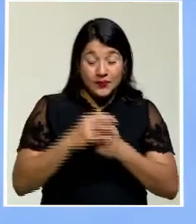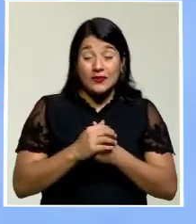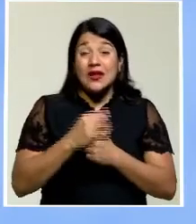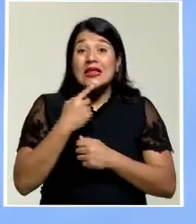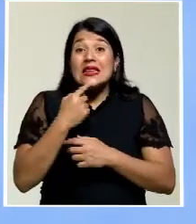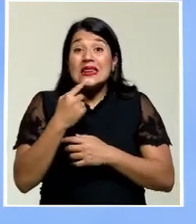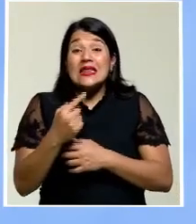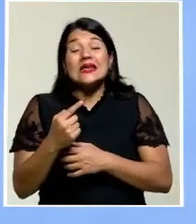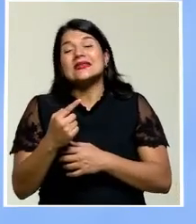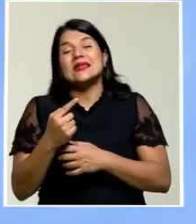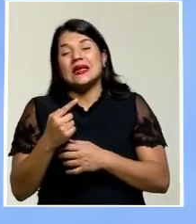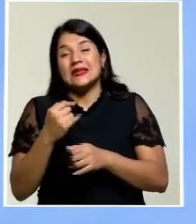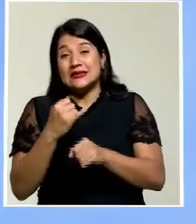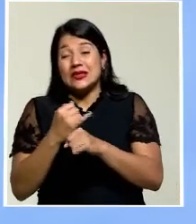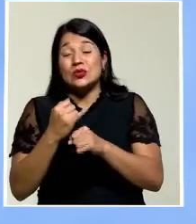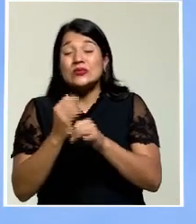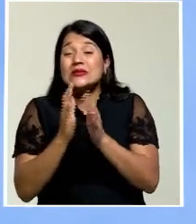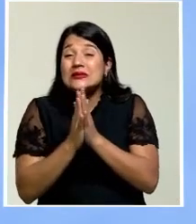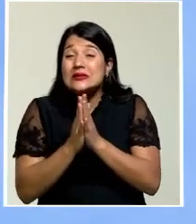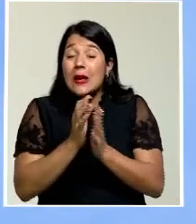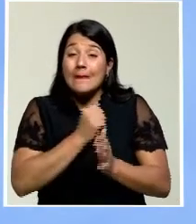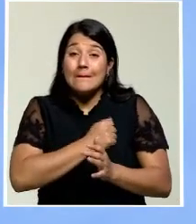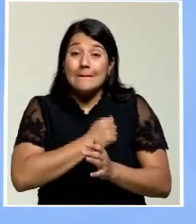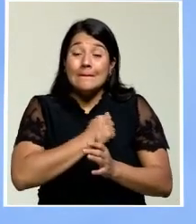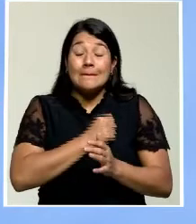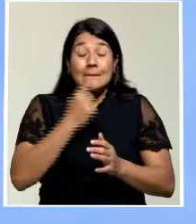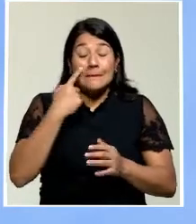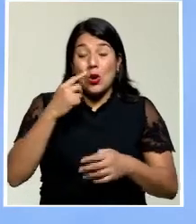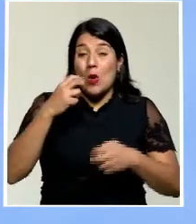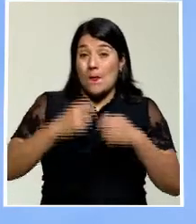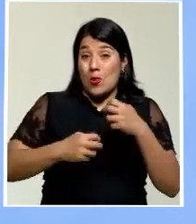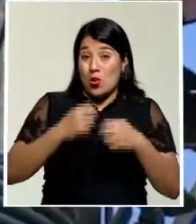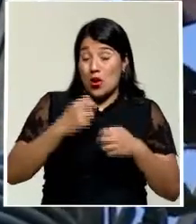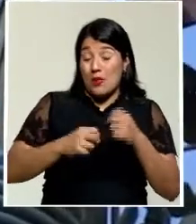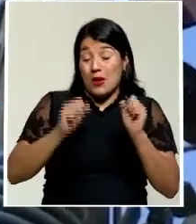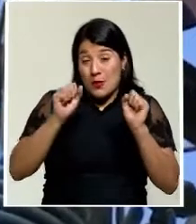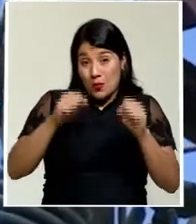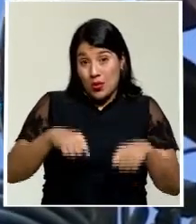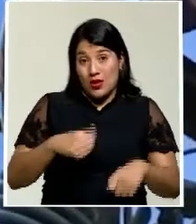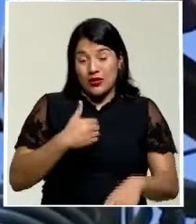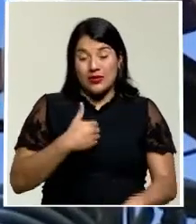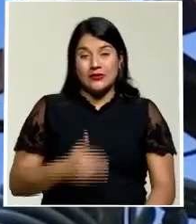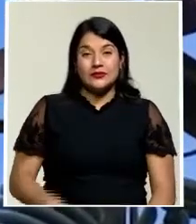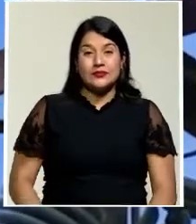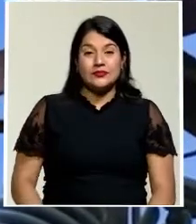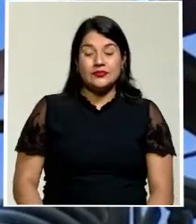clientes las disculpas del caso por los inconvenientes que puedan ocasionar.